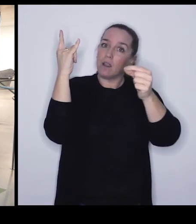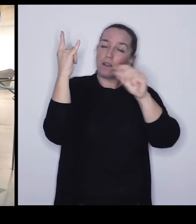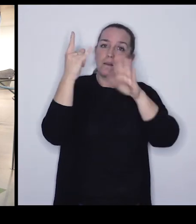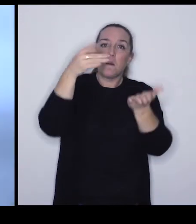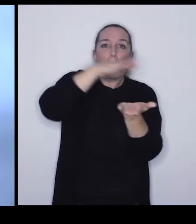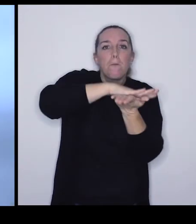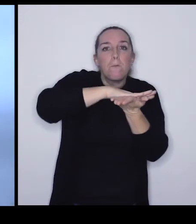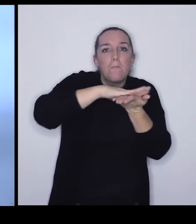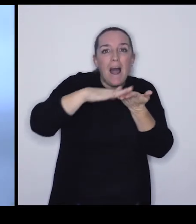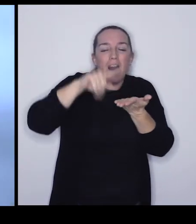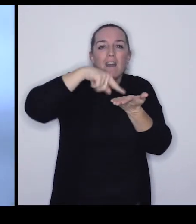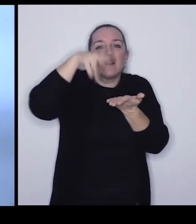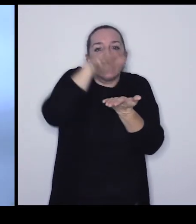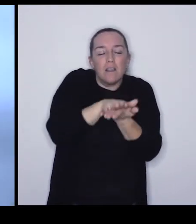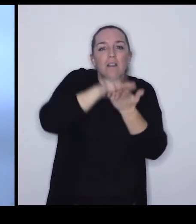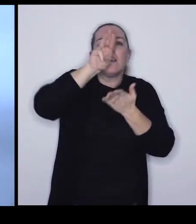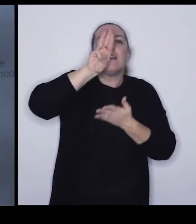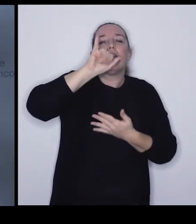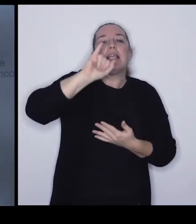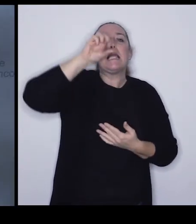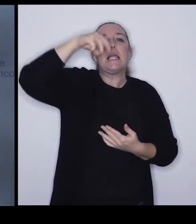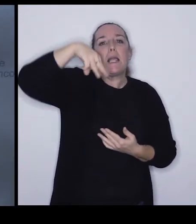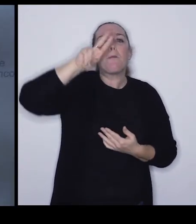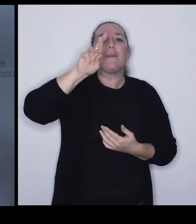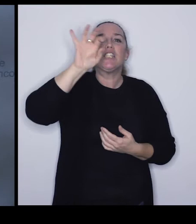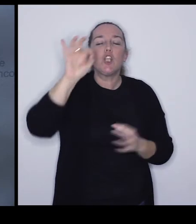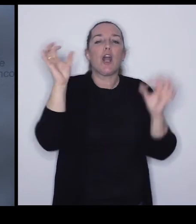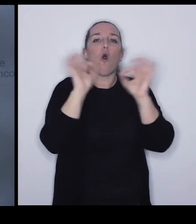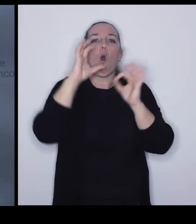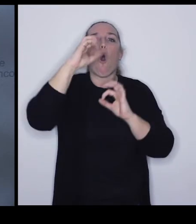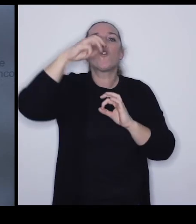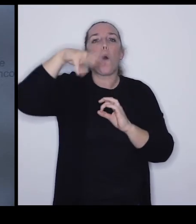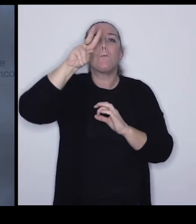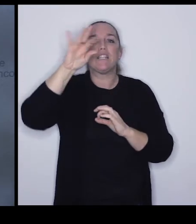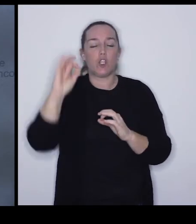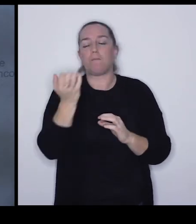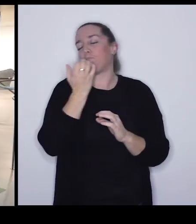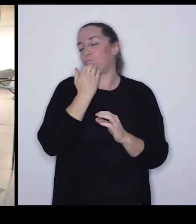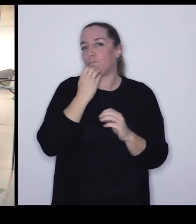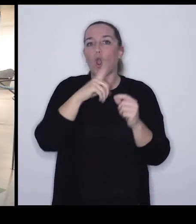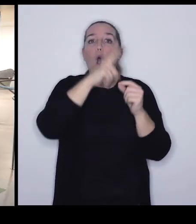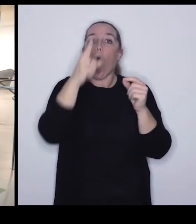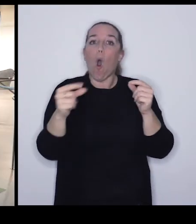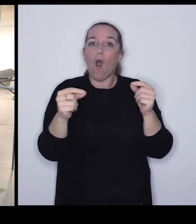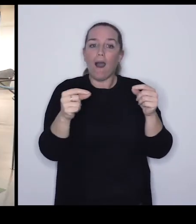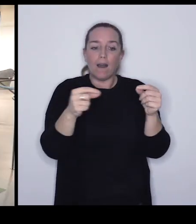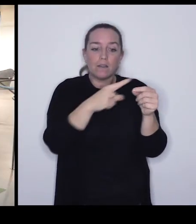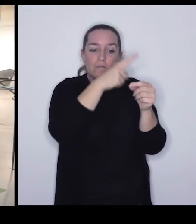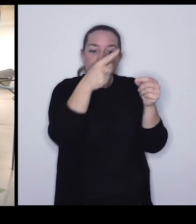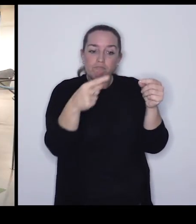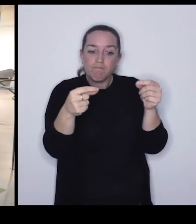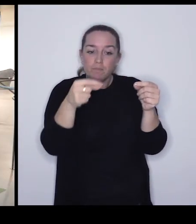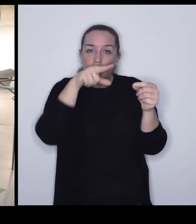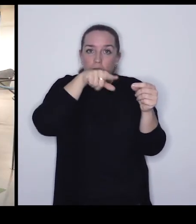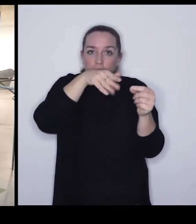hablando de impresiones y compresiones... ...las hojas por ejemplo... ...que son partes planas de las